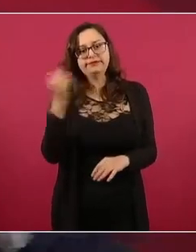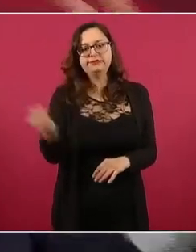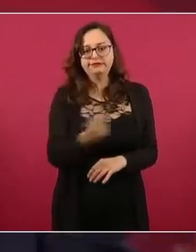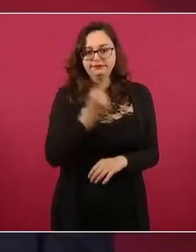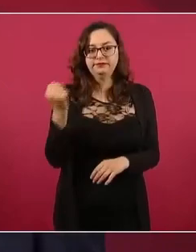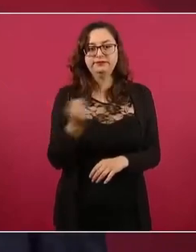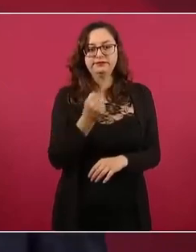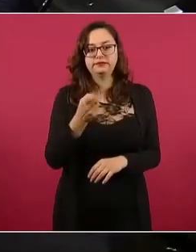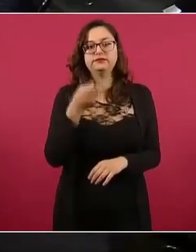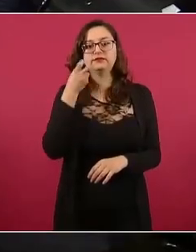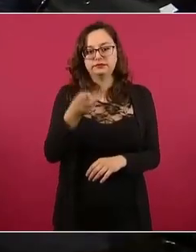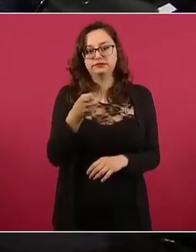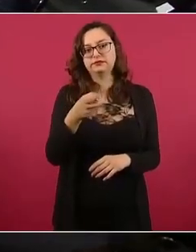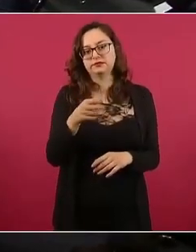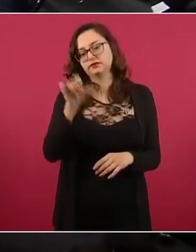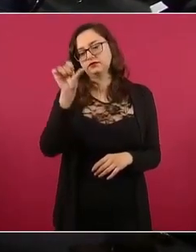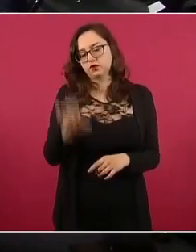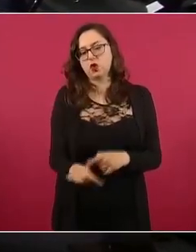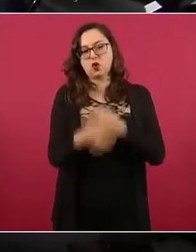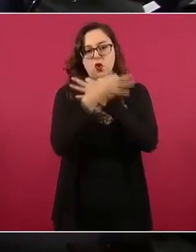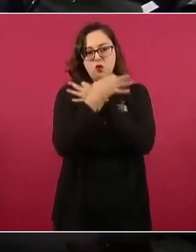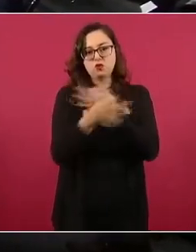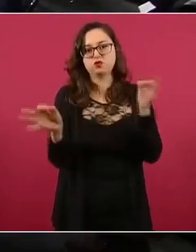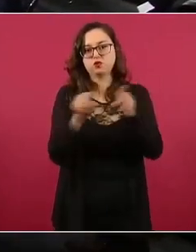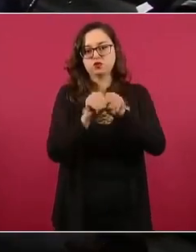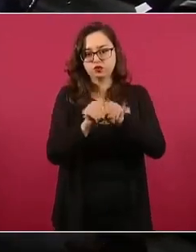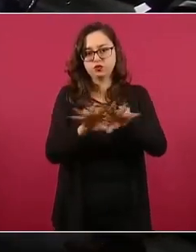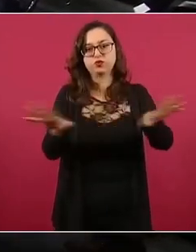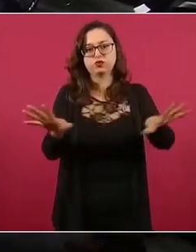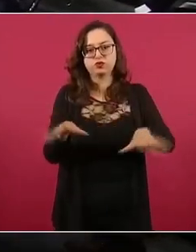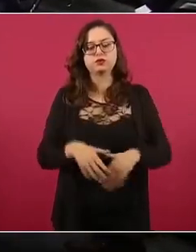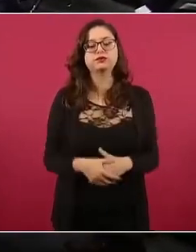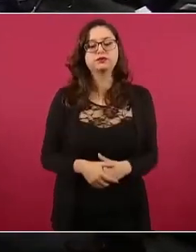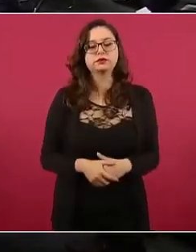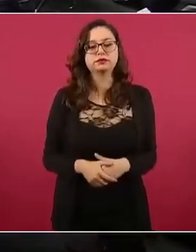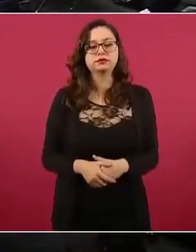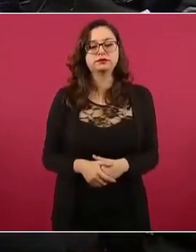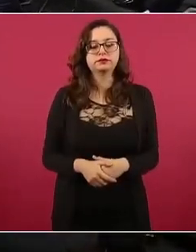Y eso era lo que queríamos ahora explicar. Y va